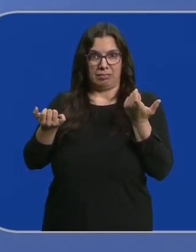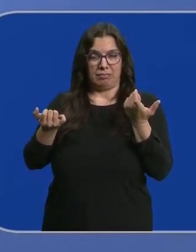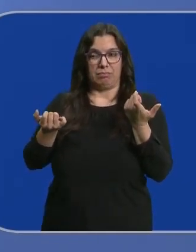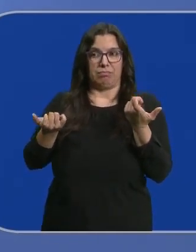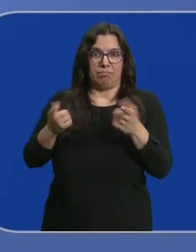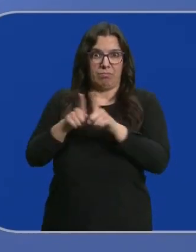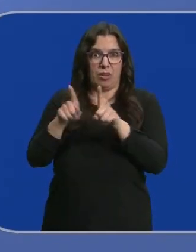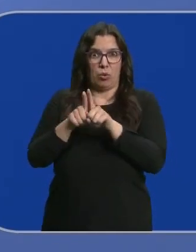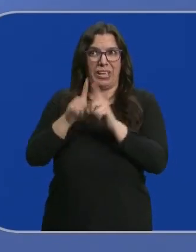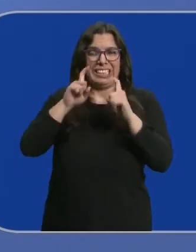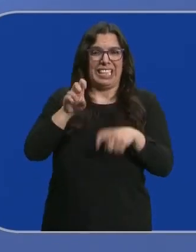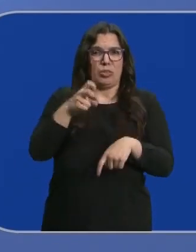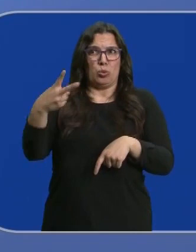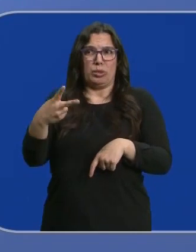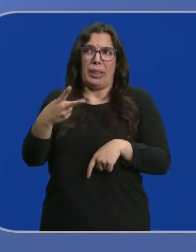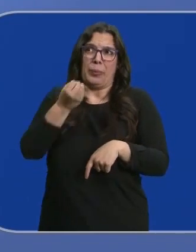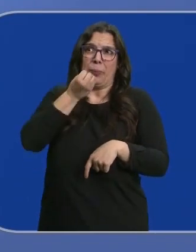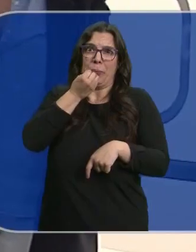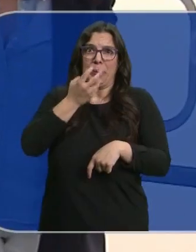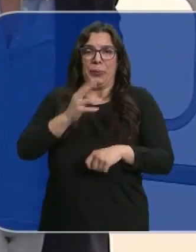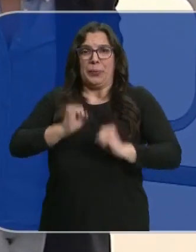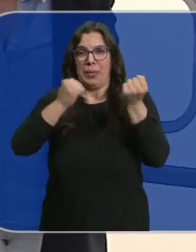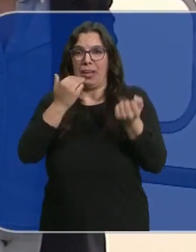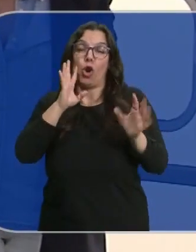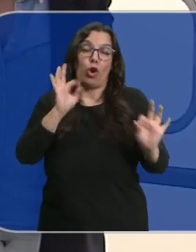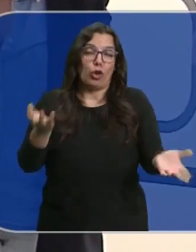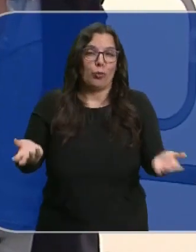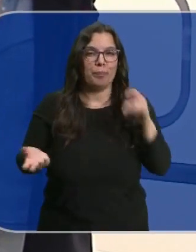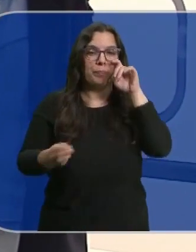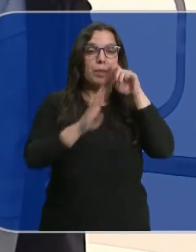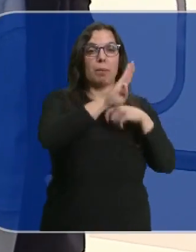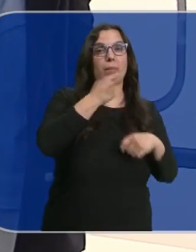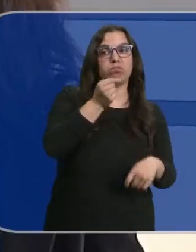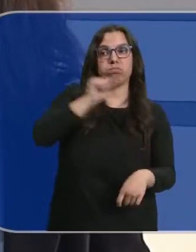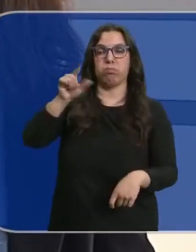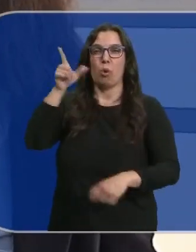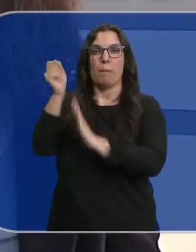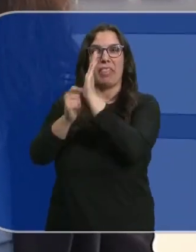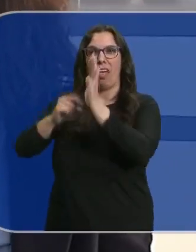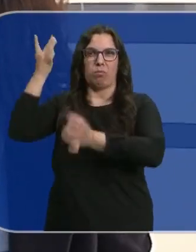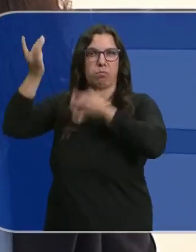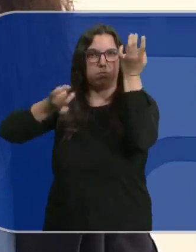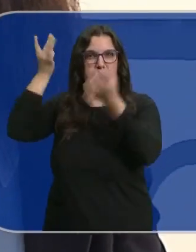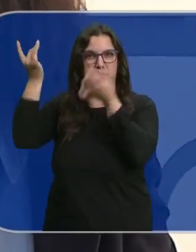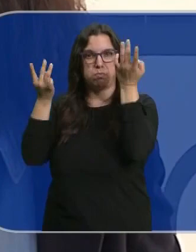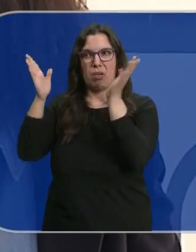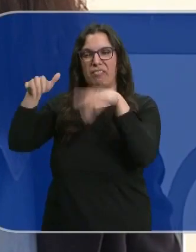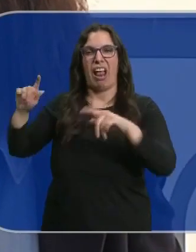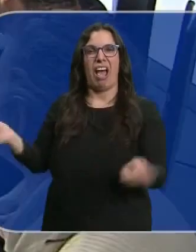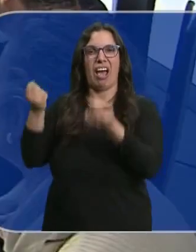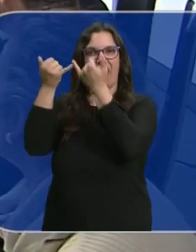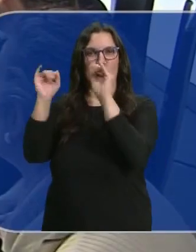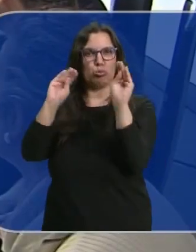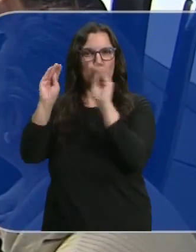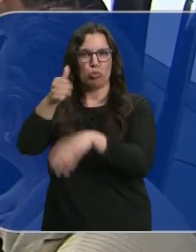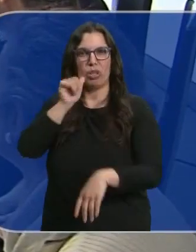un resultado catastrófico, lo cual es comprensible. El Partido Popular critica el bazar de medidas, en el que dice que se han convertido los actos de